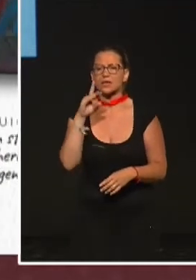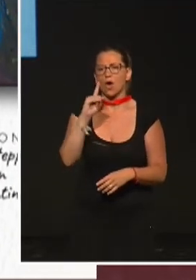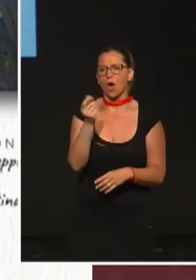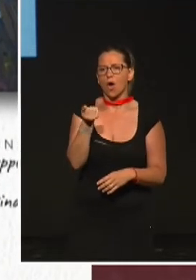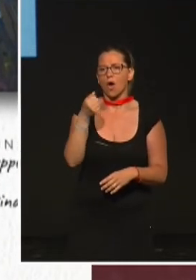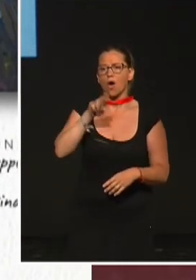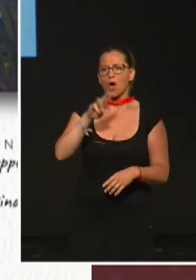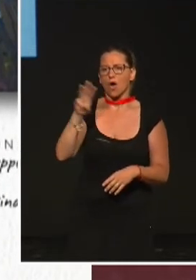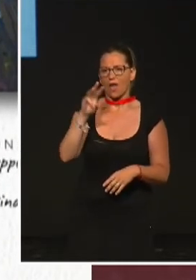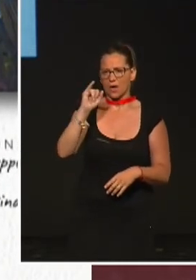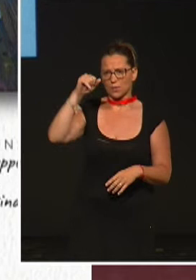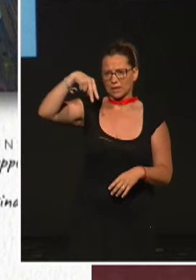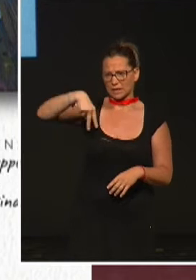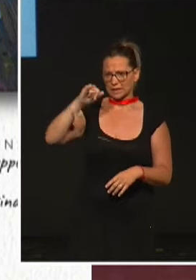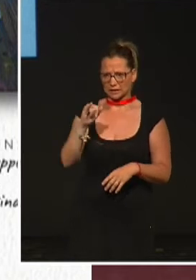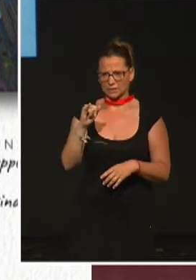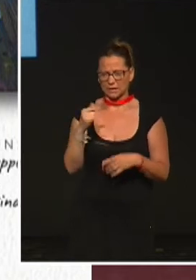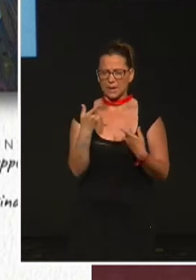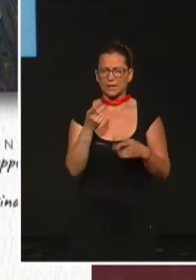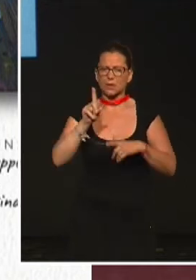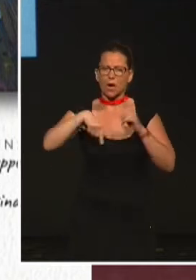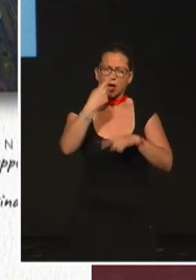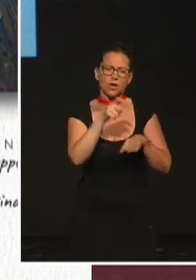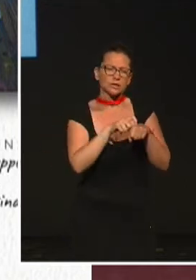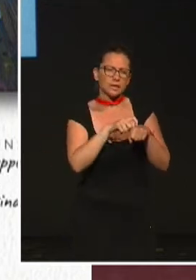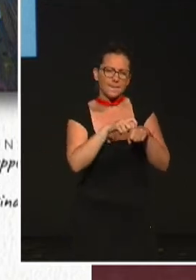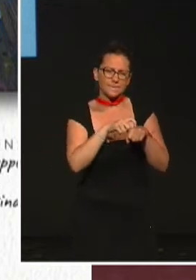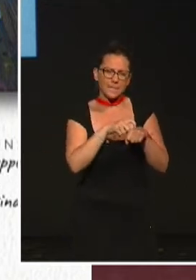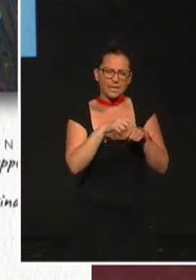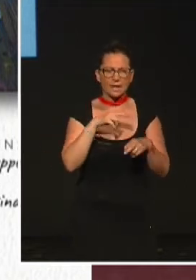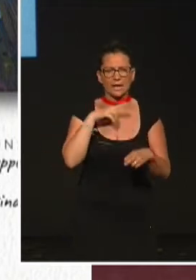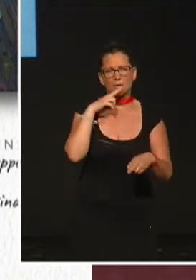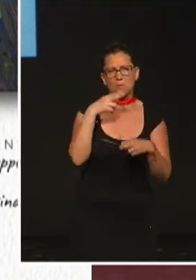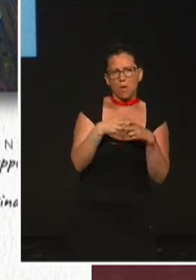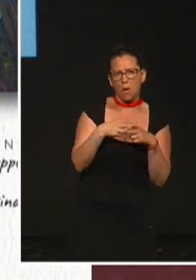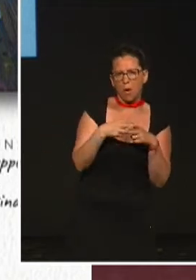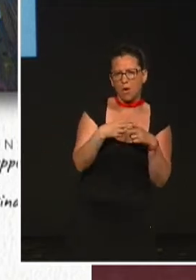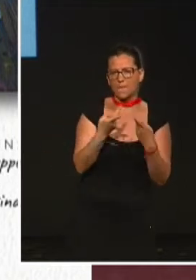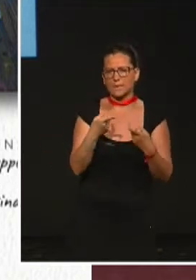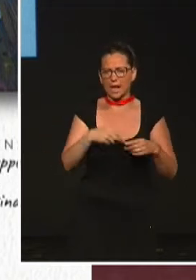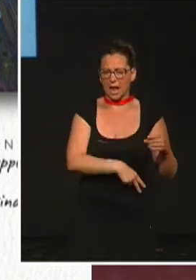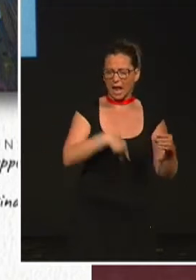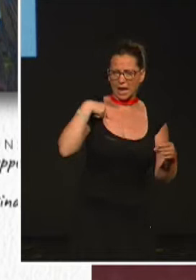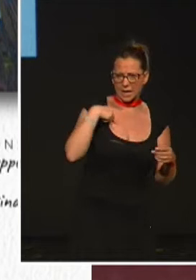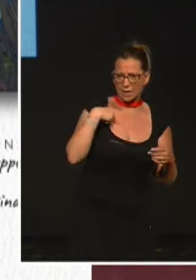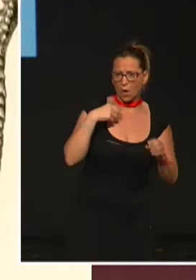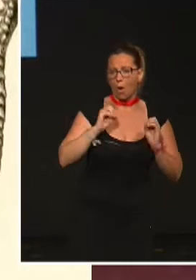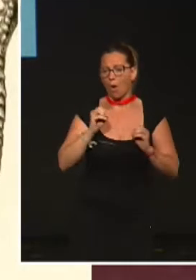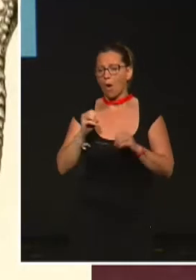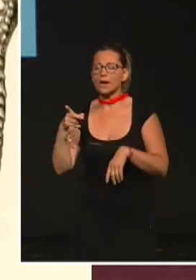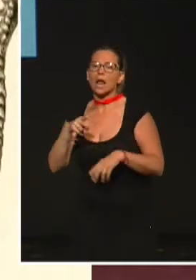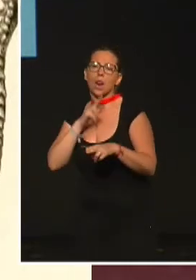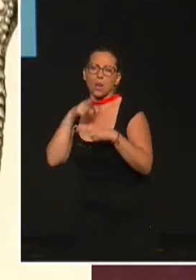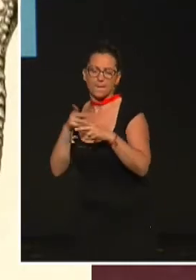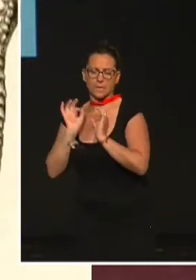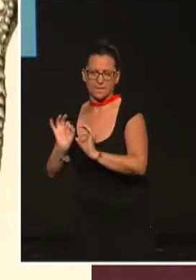especies que llevan diferentes formas del nombre de Darwin como homenaje a él, tanto en el nombre genérico como en el nombre específico.